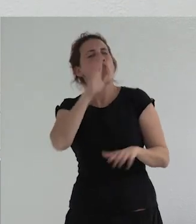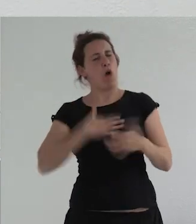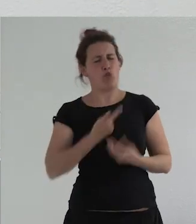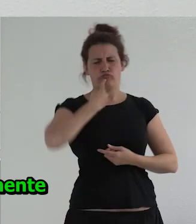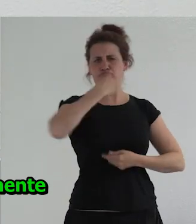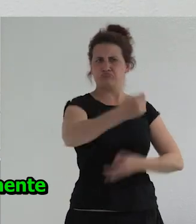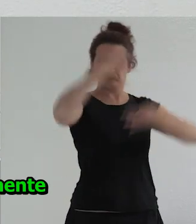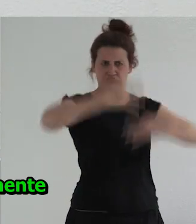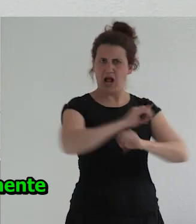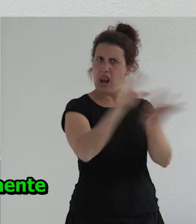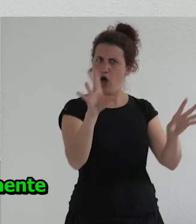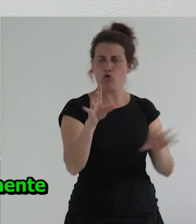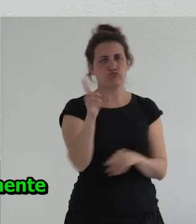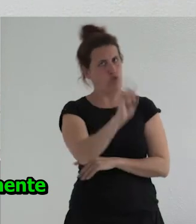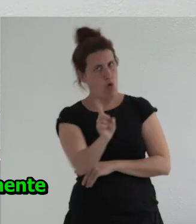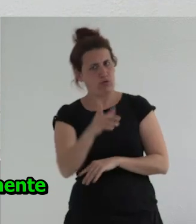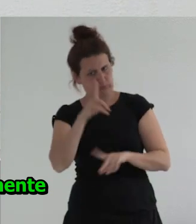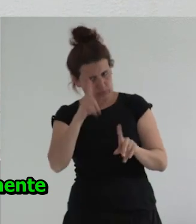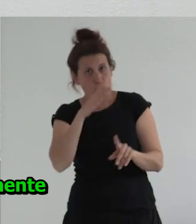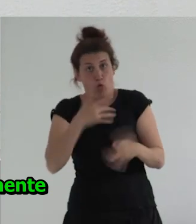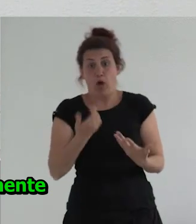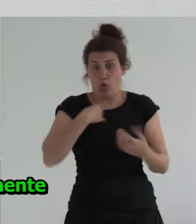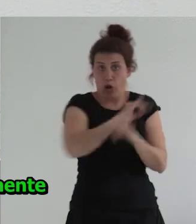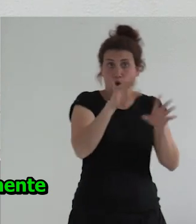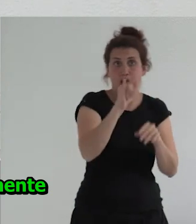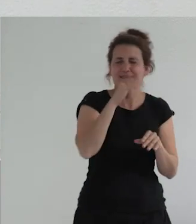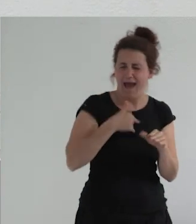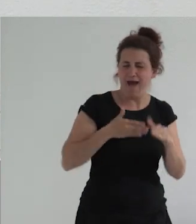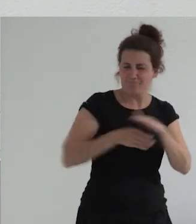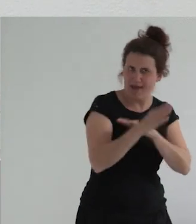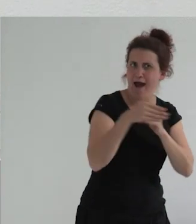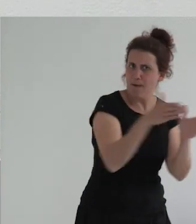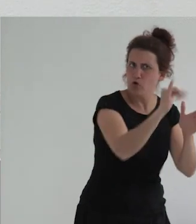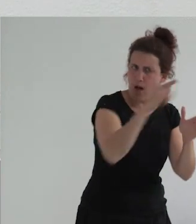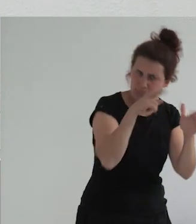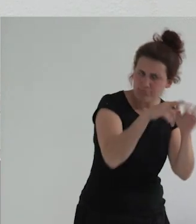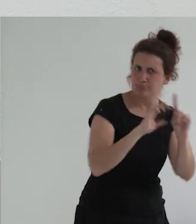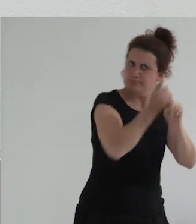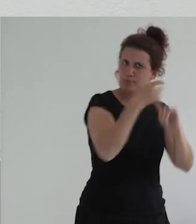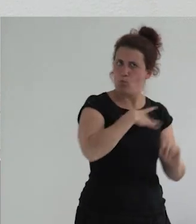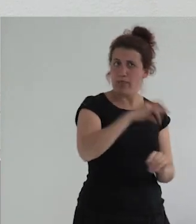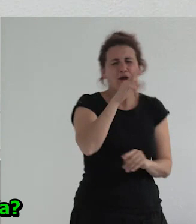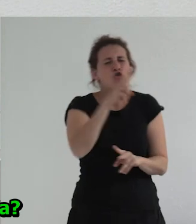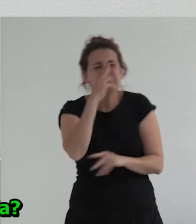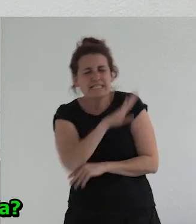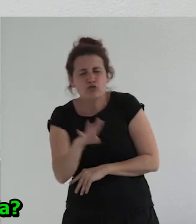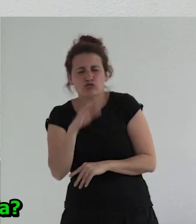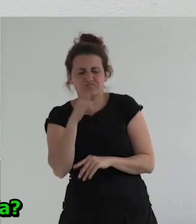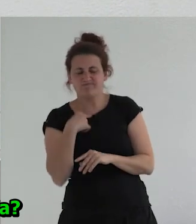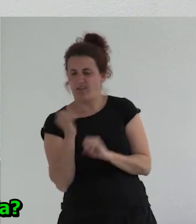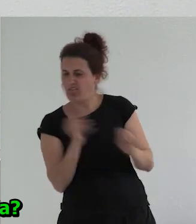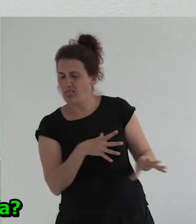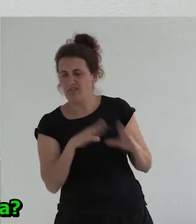contundentemente porque quien lo expresa contundentemente ya está al final de un camino pero y de todos esos niños que abandonan la feminidad porque